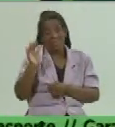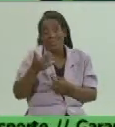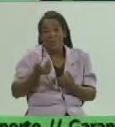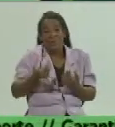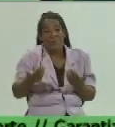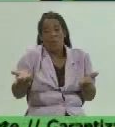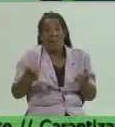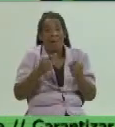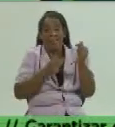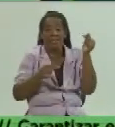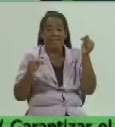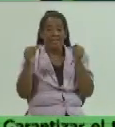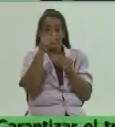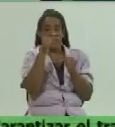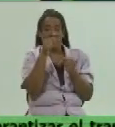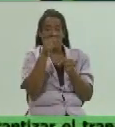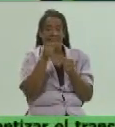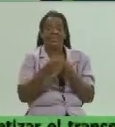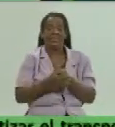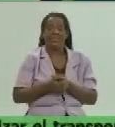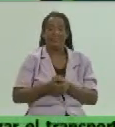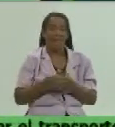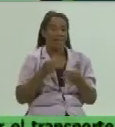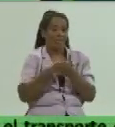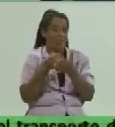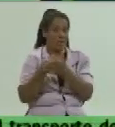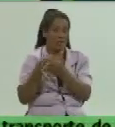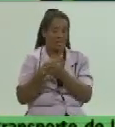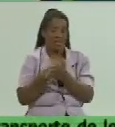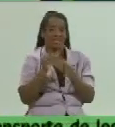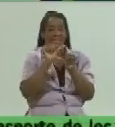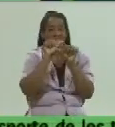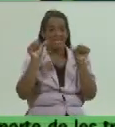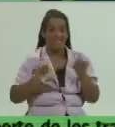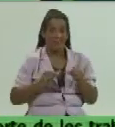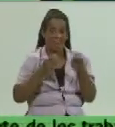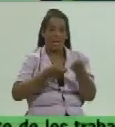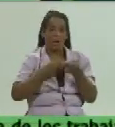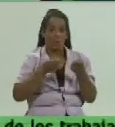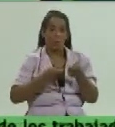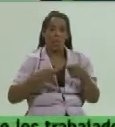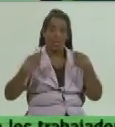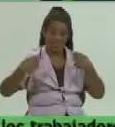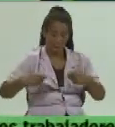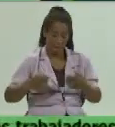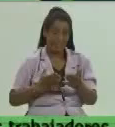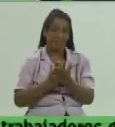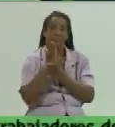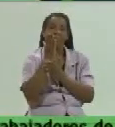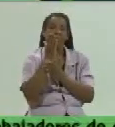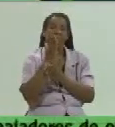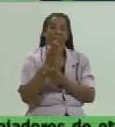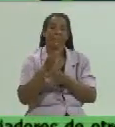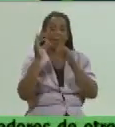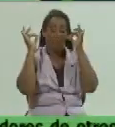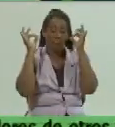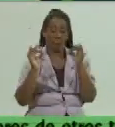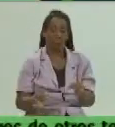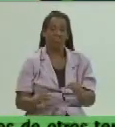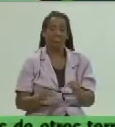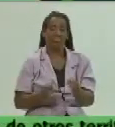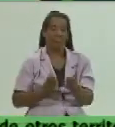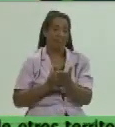principales acciones que el sistema de agricultura tiene que seguir haciendo para sostener esto que es la